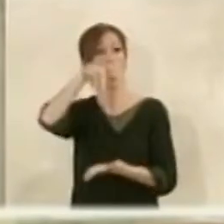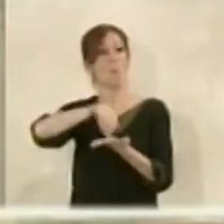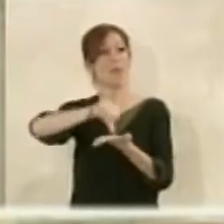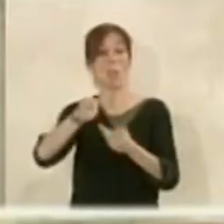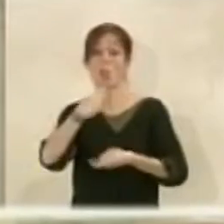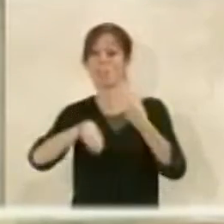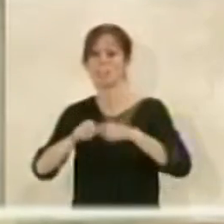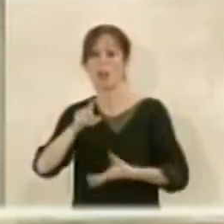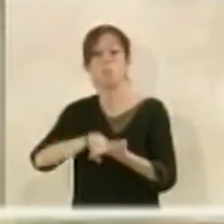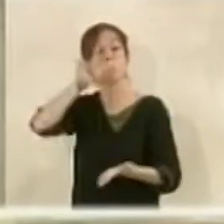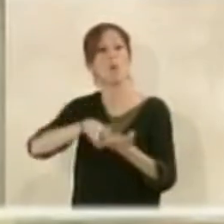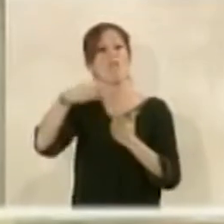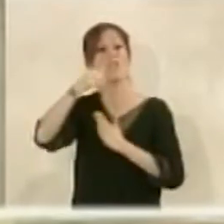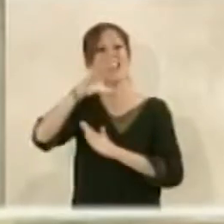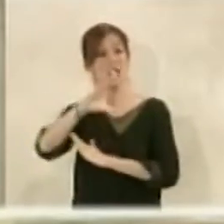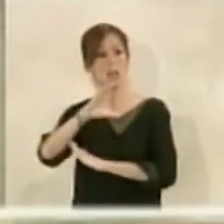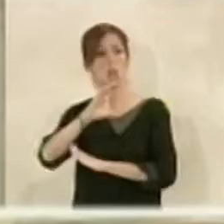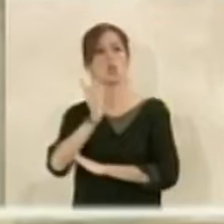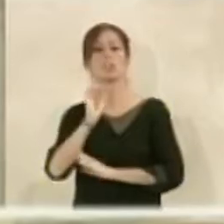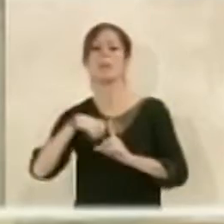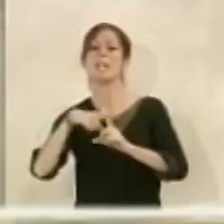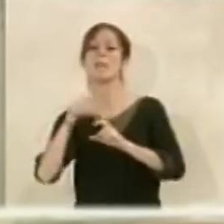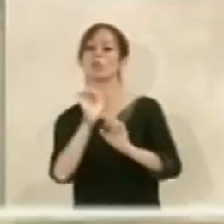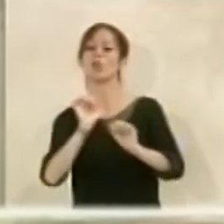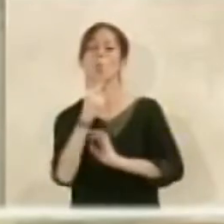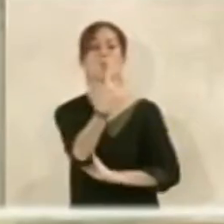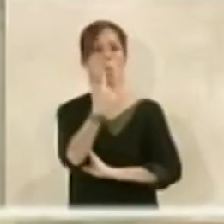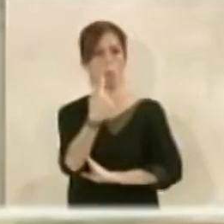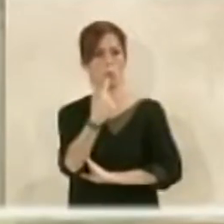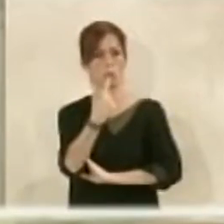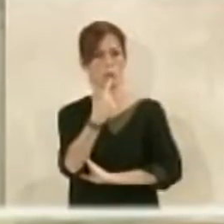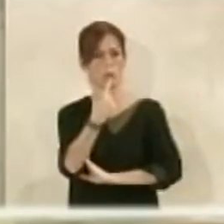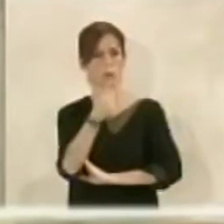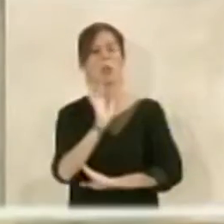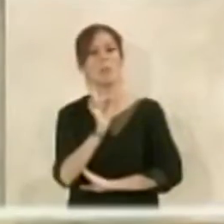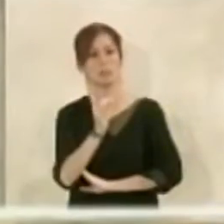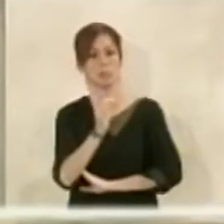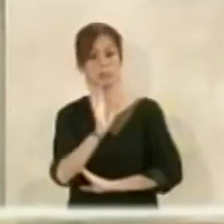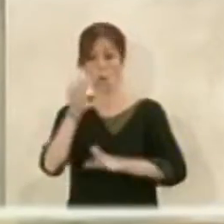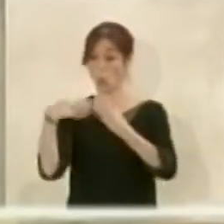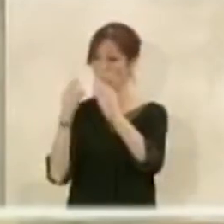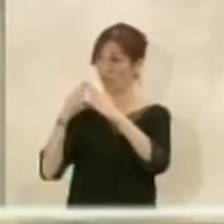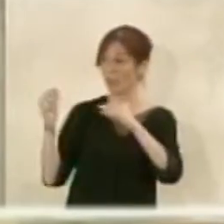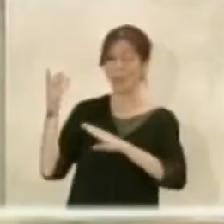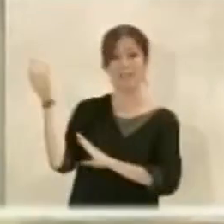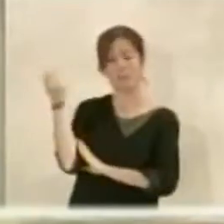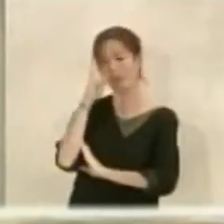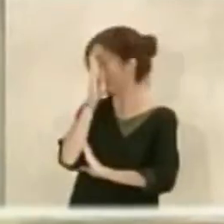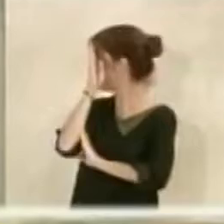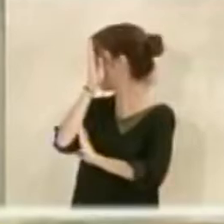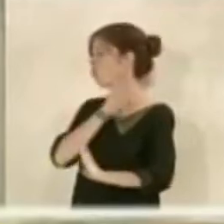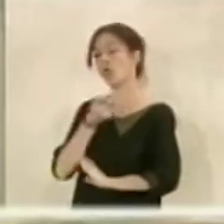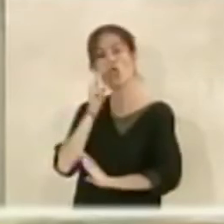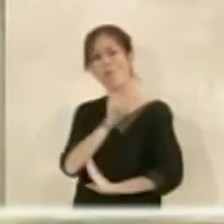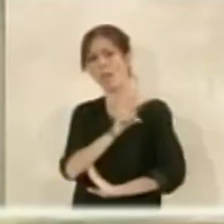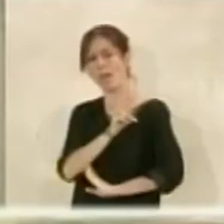no está declarado BIC y el entorno tan solo tiene un nivel de protección uno en el PGO y eso la Junta también ha mirado para otro